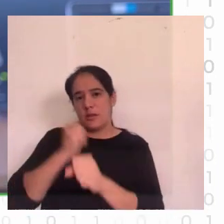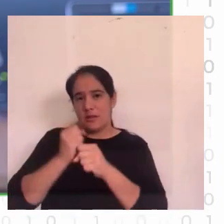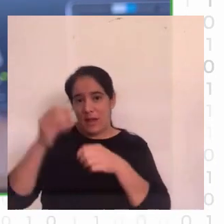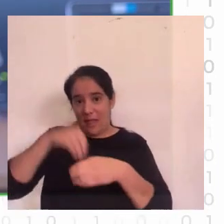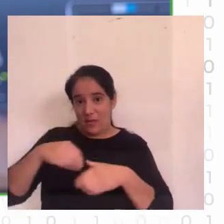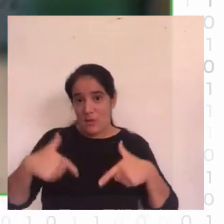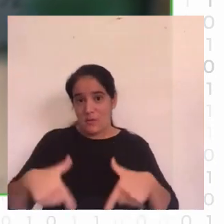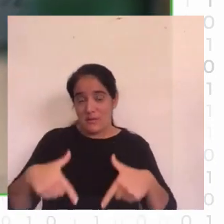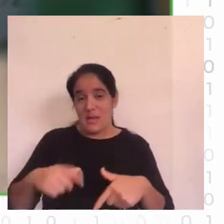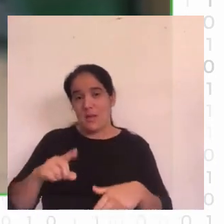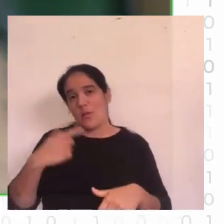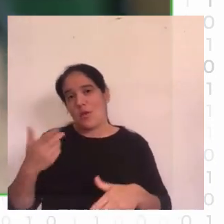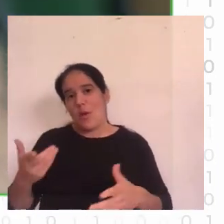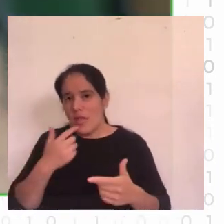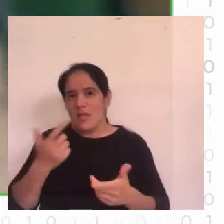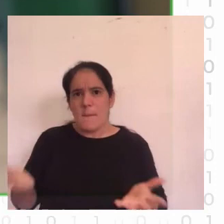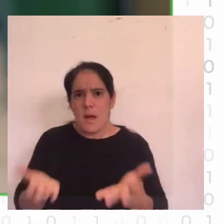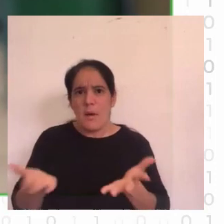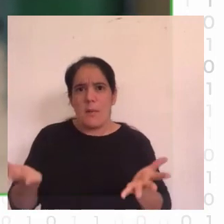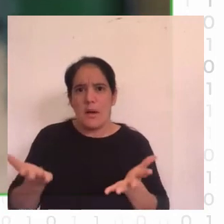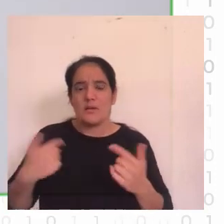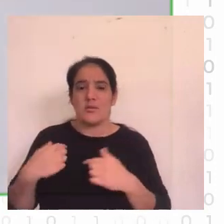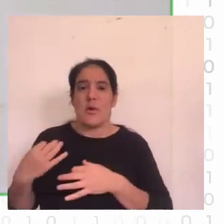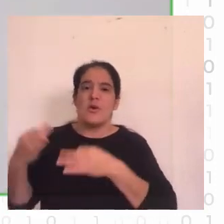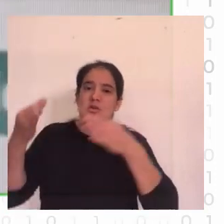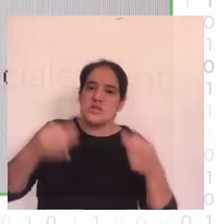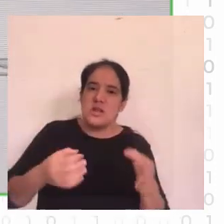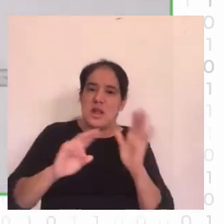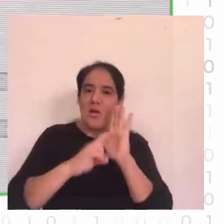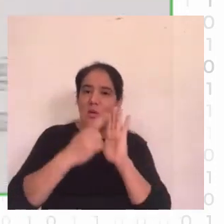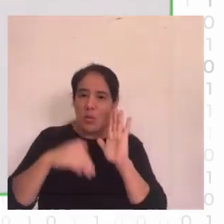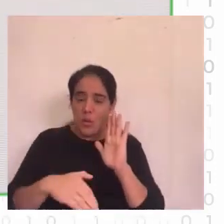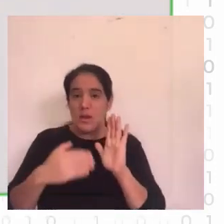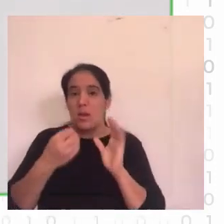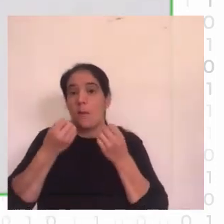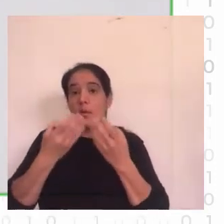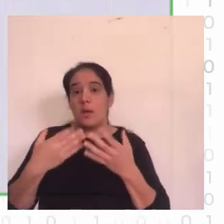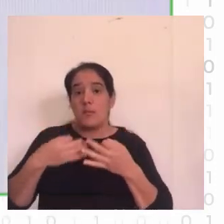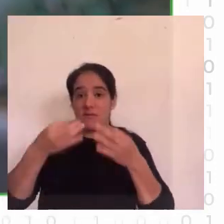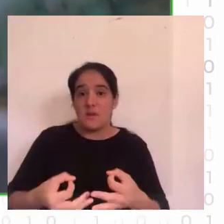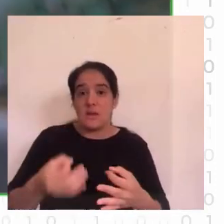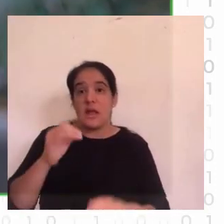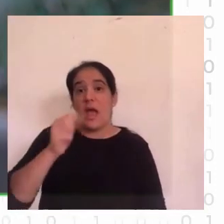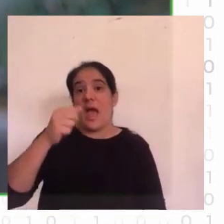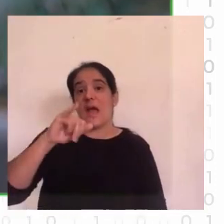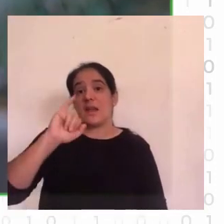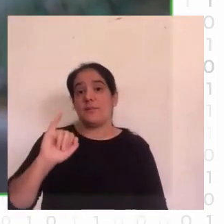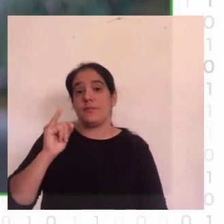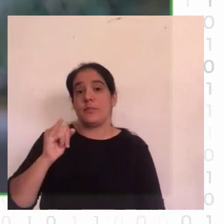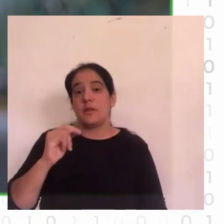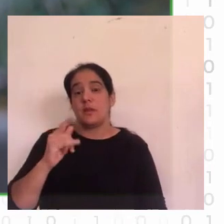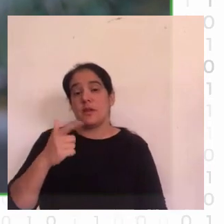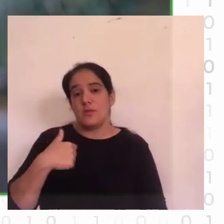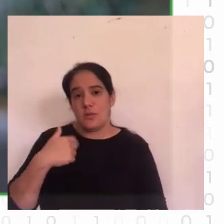empuje Me vine a Uruguay gracias al apoyo también de ANI Tuve la posibilidad de tener un primer año